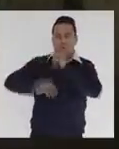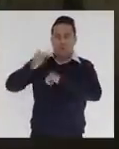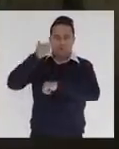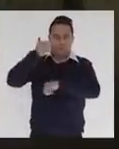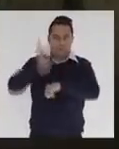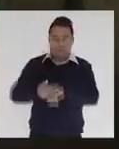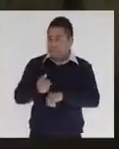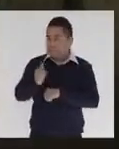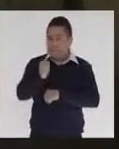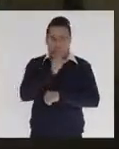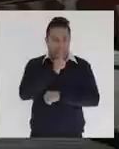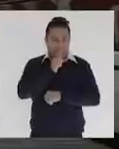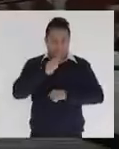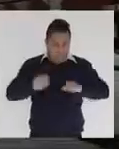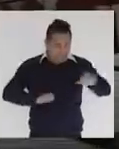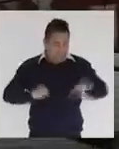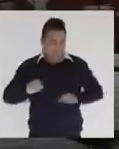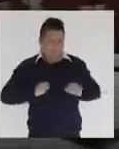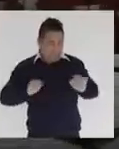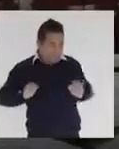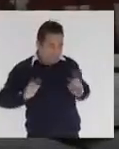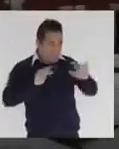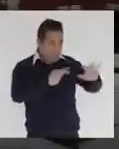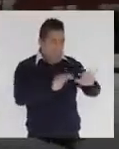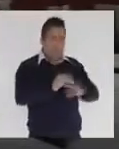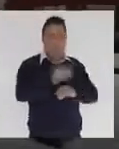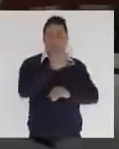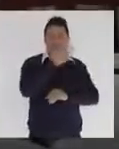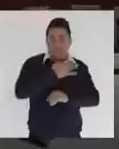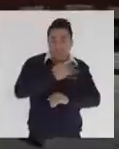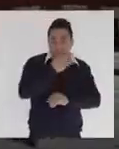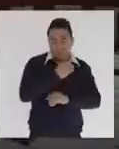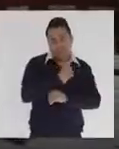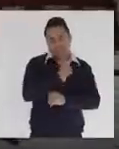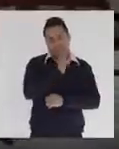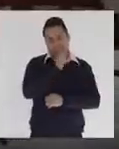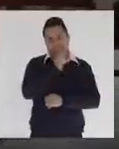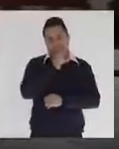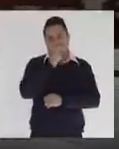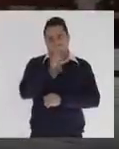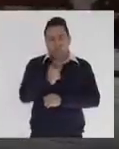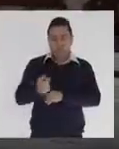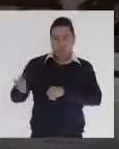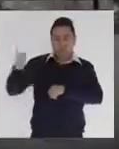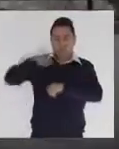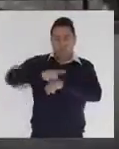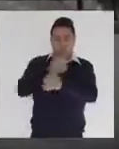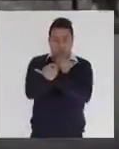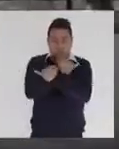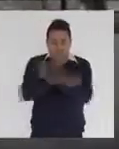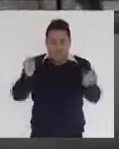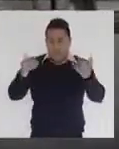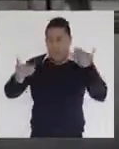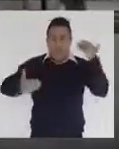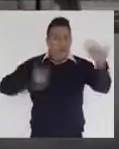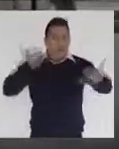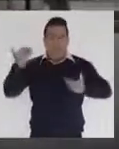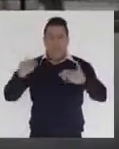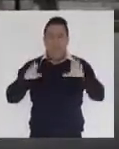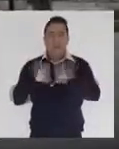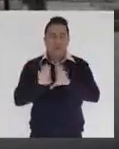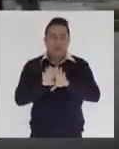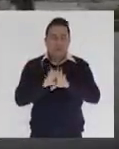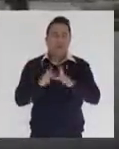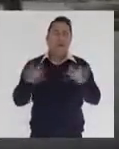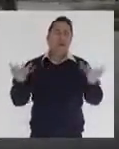Aún no podemos tener eventos ni fiestas, por lo que la celebración del Grito de Independencia se realizará